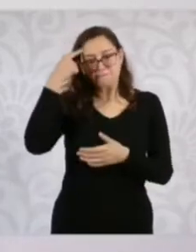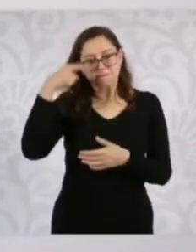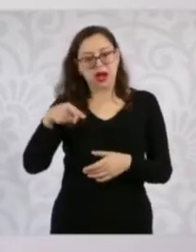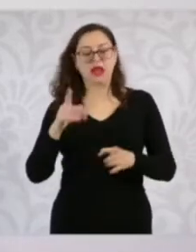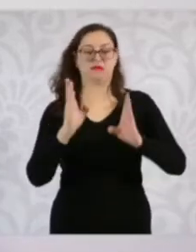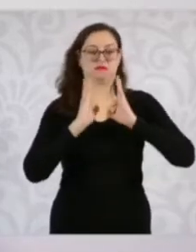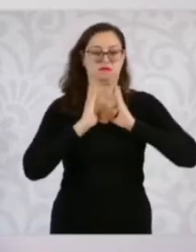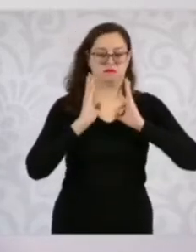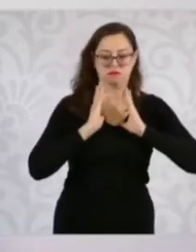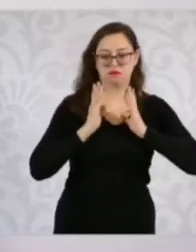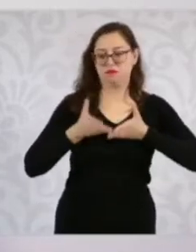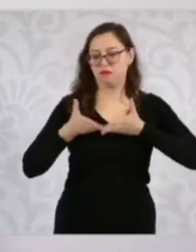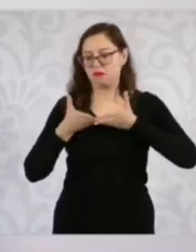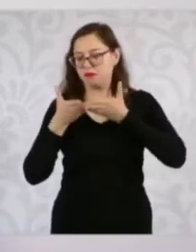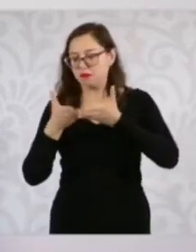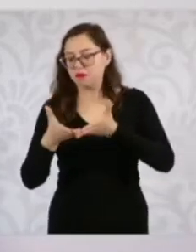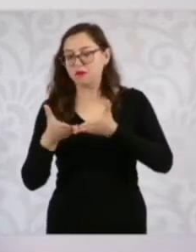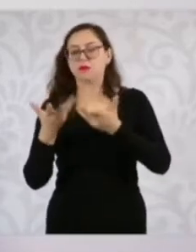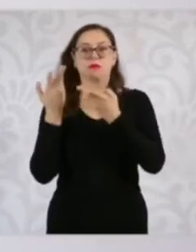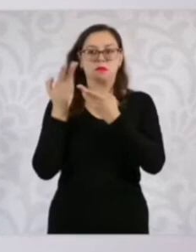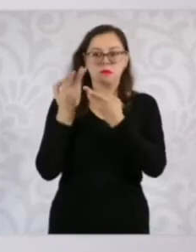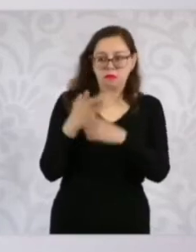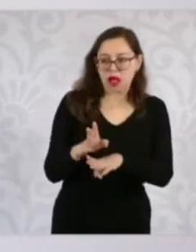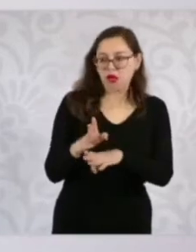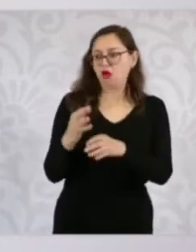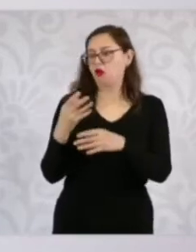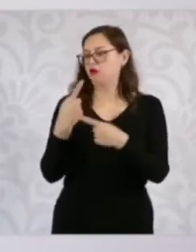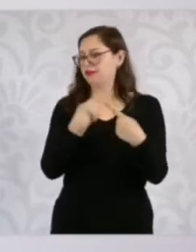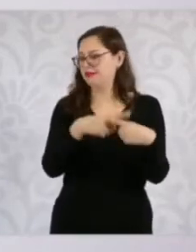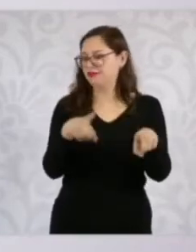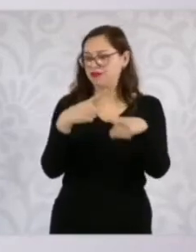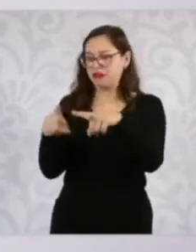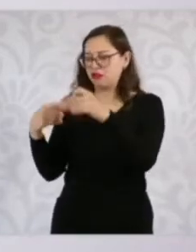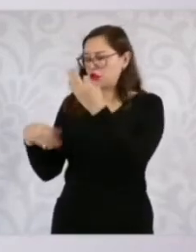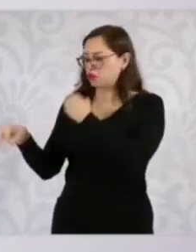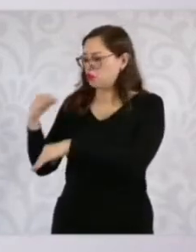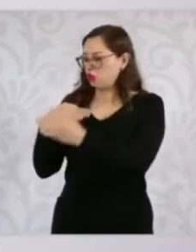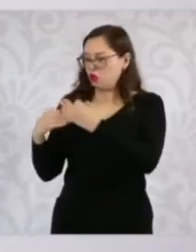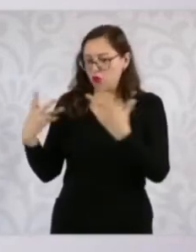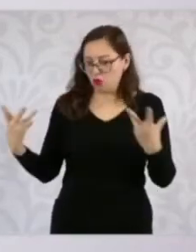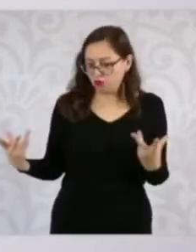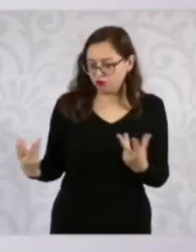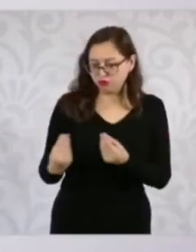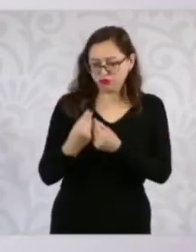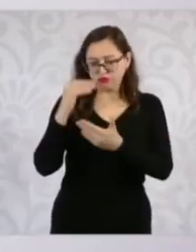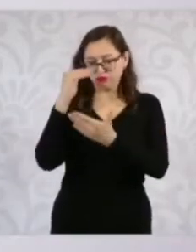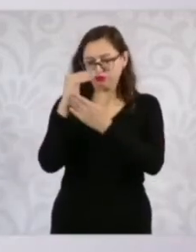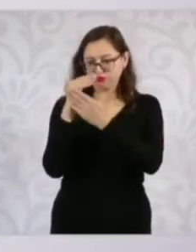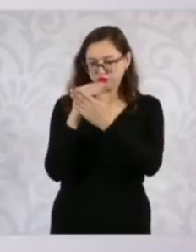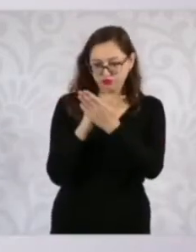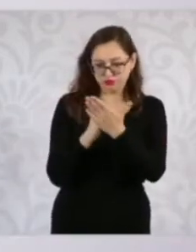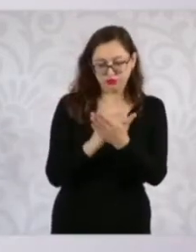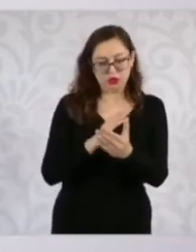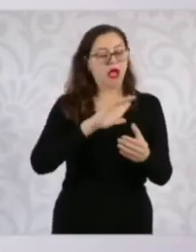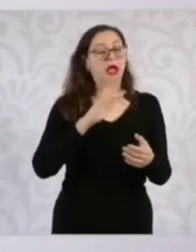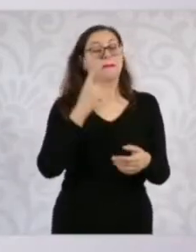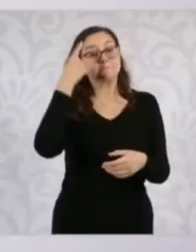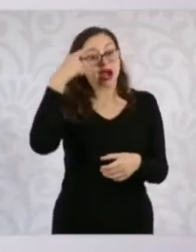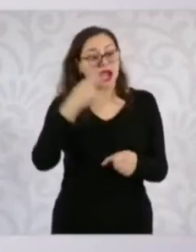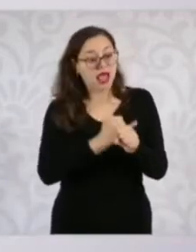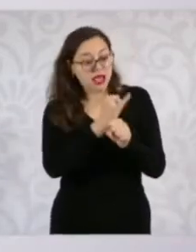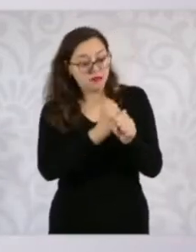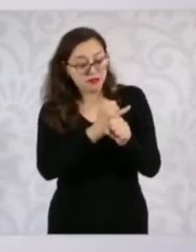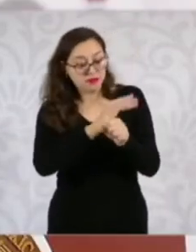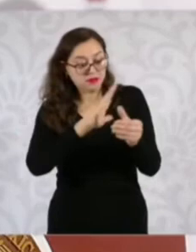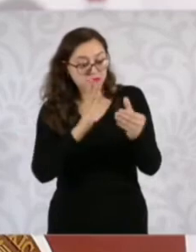militar, inteligencia financiera, se traduzca en productos que se puedan integrar de manera adecuada en las carpetas de investigación y